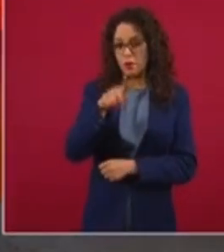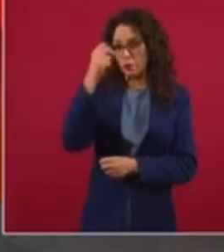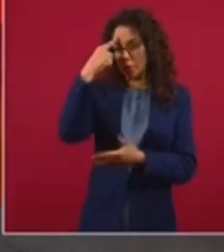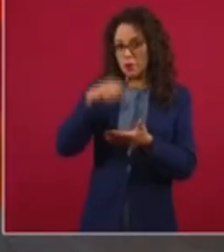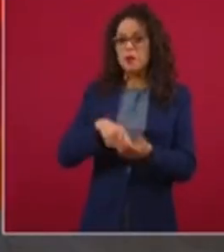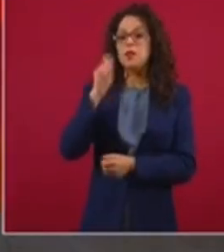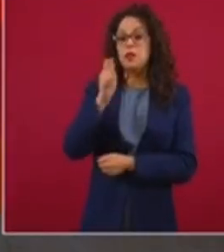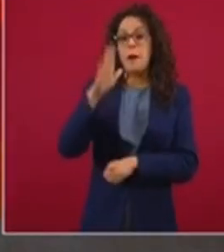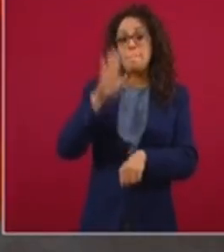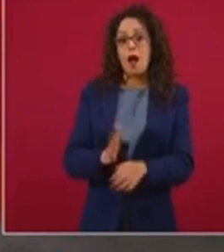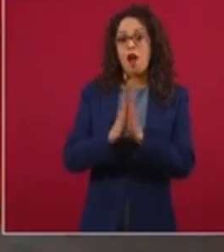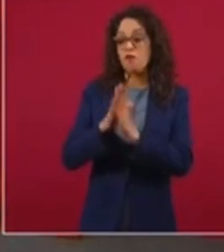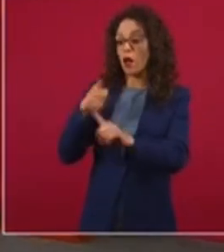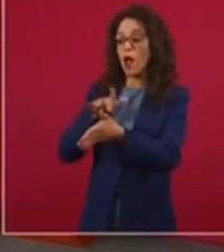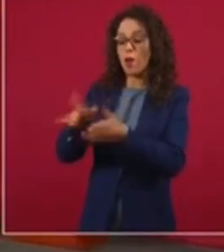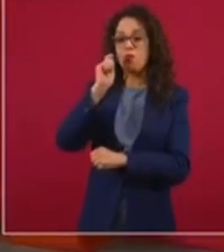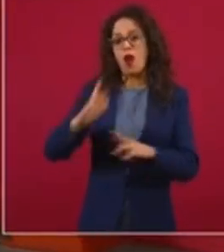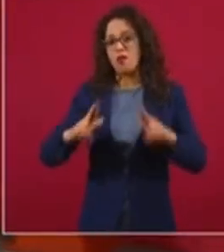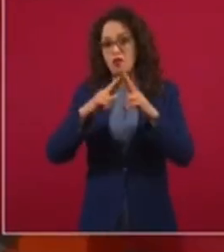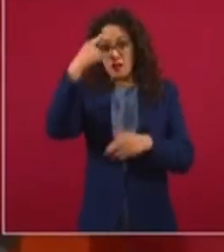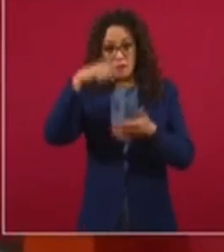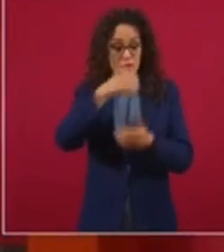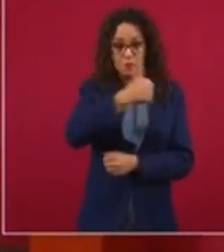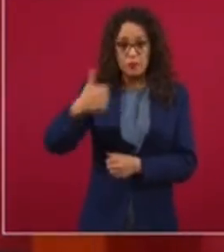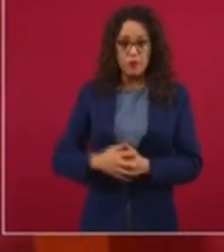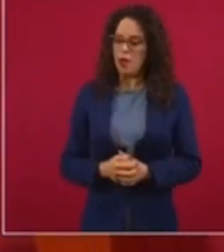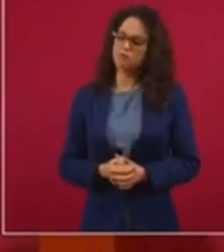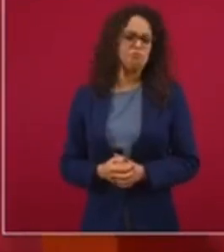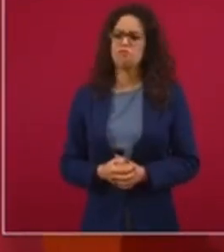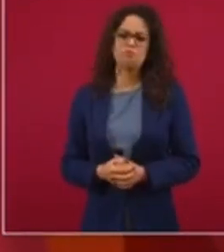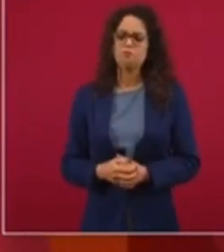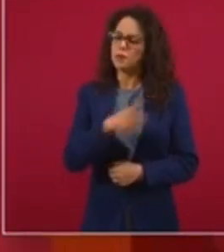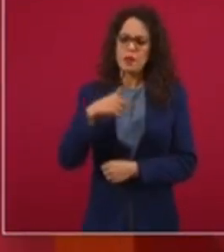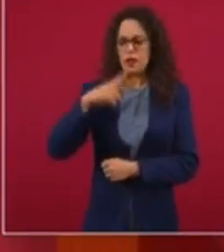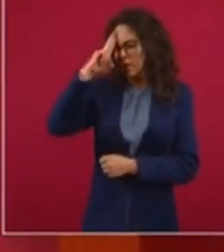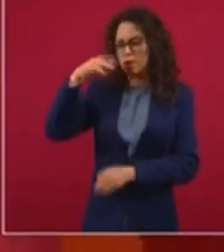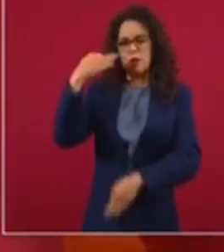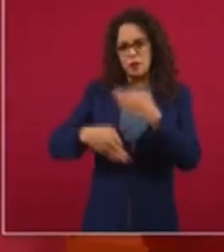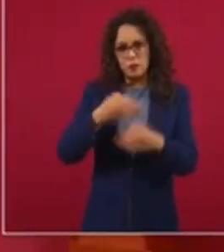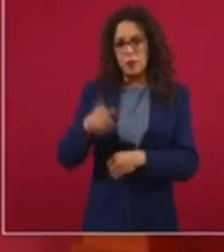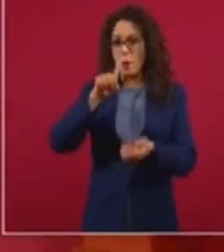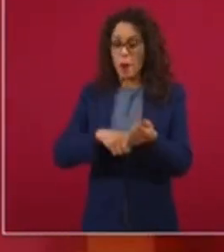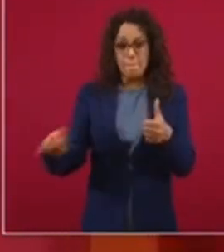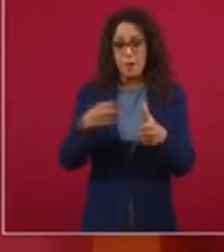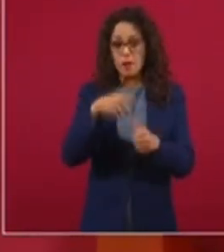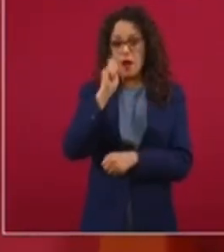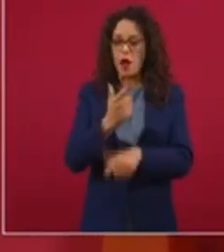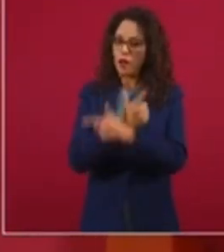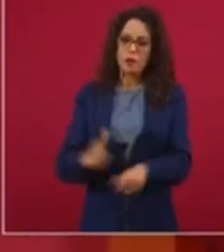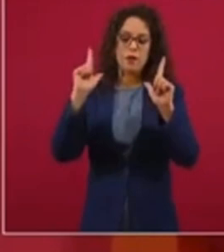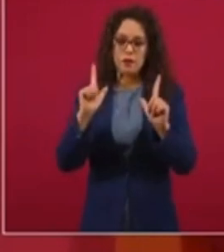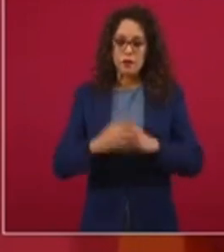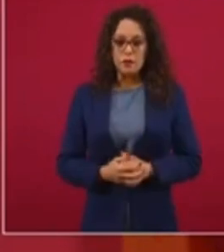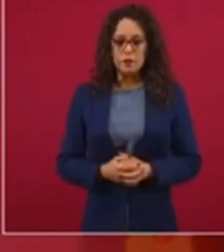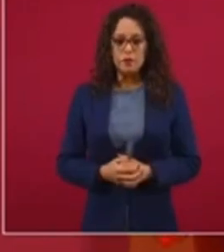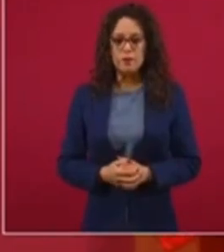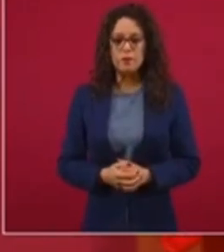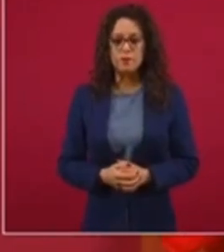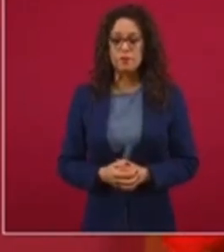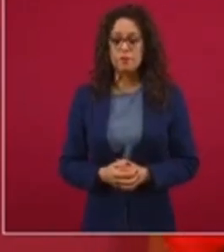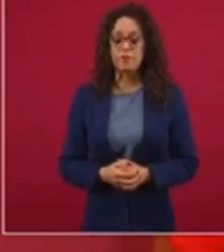encima del derecho que se tiene? No, se trata de respetar a todos, de poner por delante la libertad. Somos